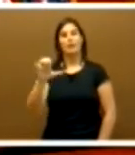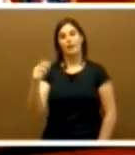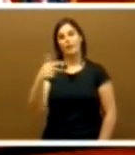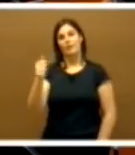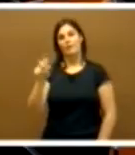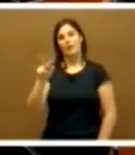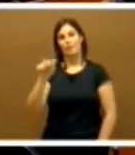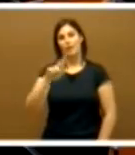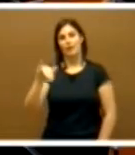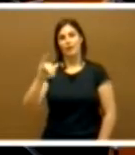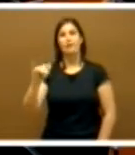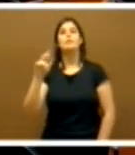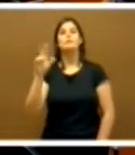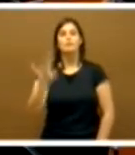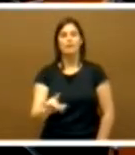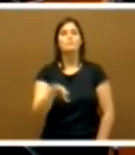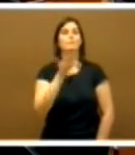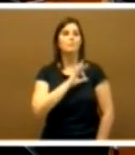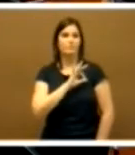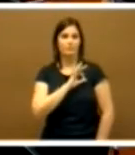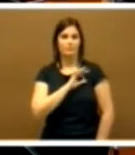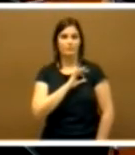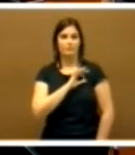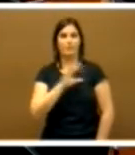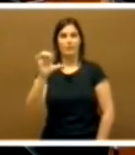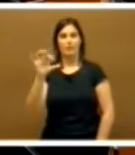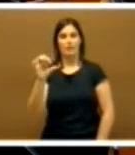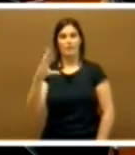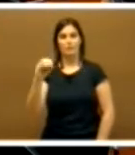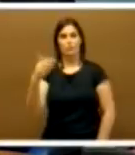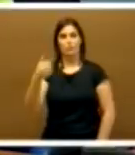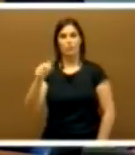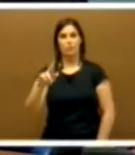Lomo don Pedro Escobar Muñoz